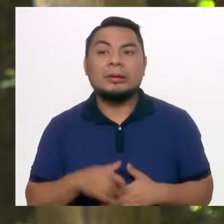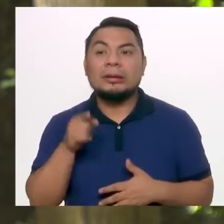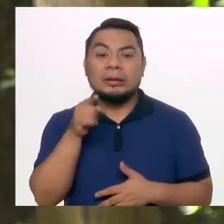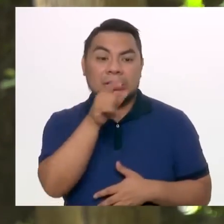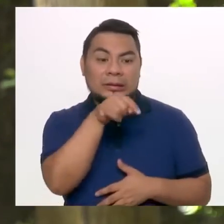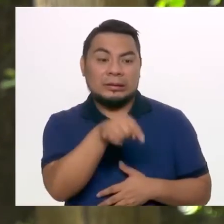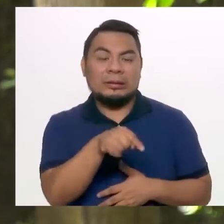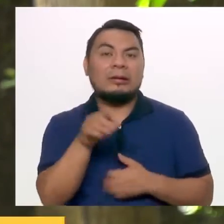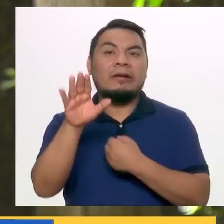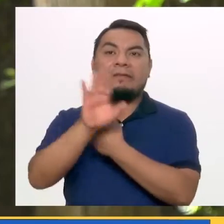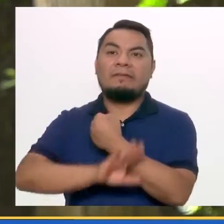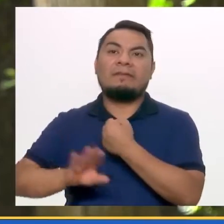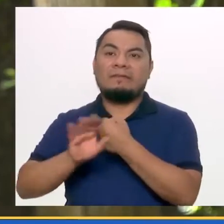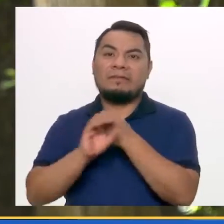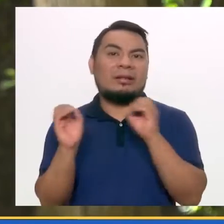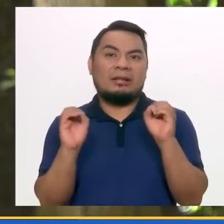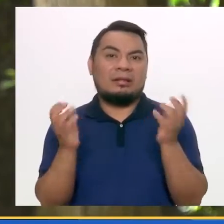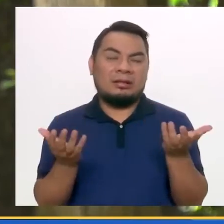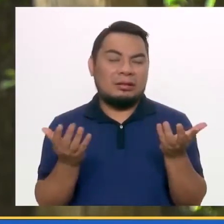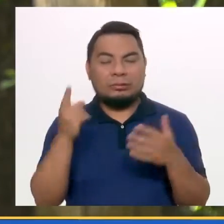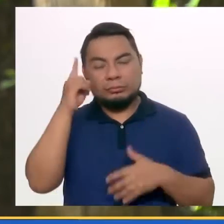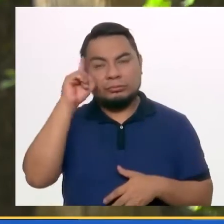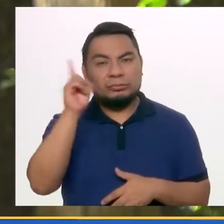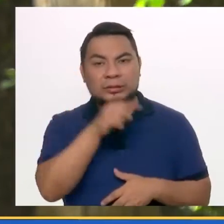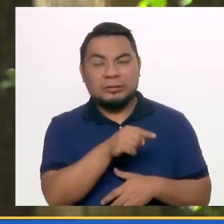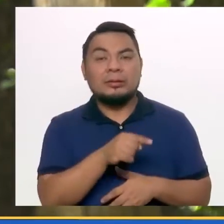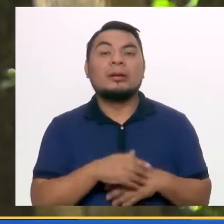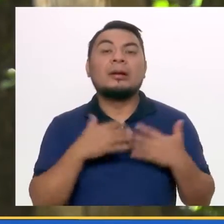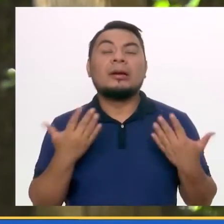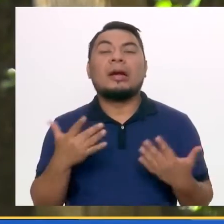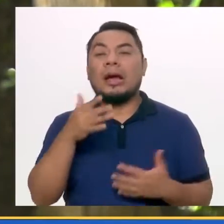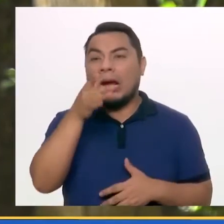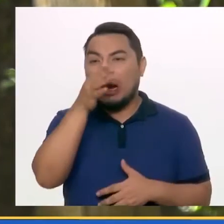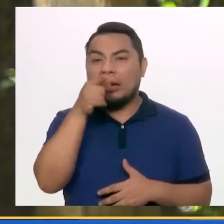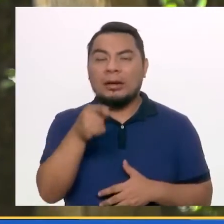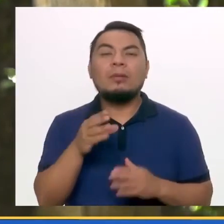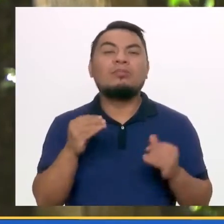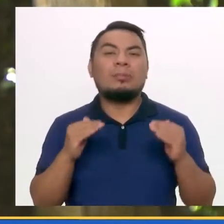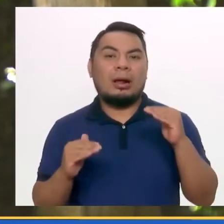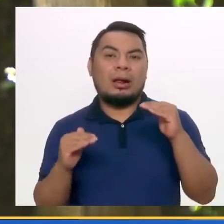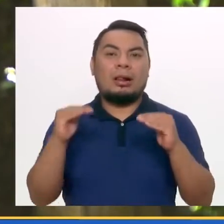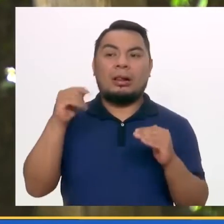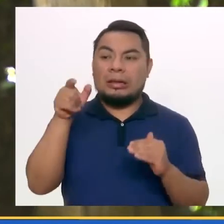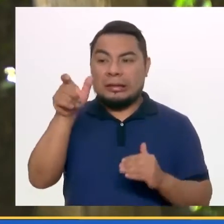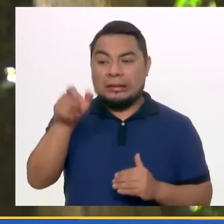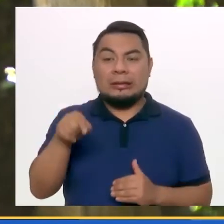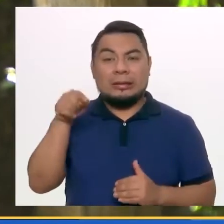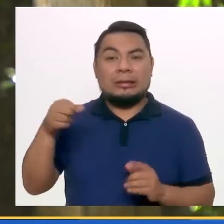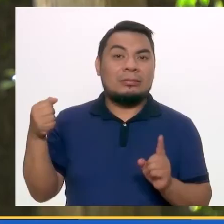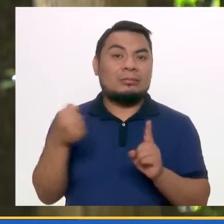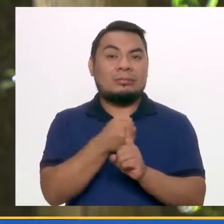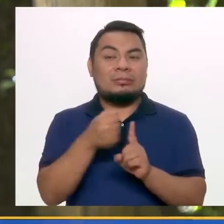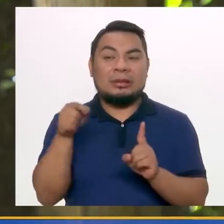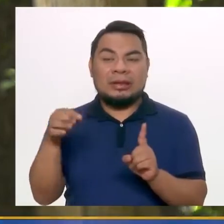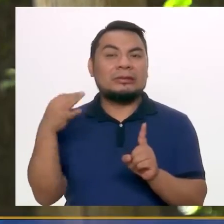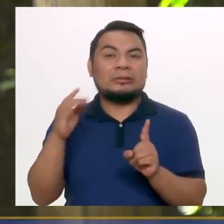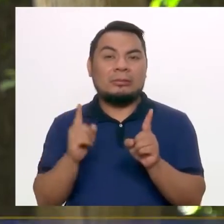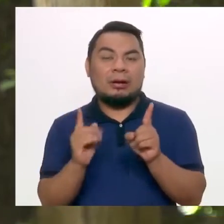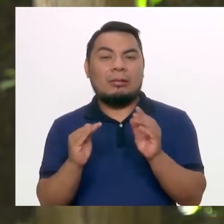tiene suficientes herramientas para defenderse. El problema del bullying es que está basado en la desventaja, en que el agresor